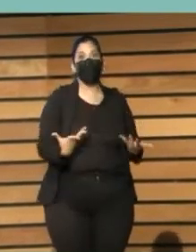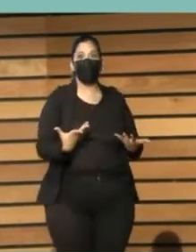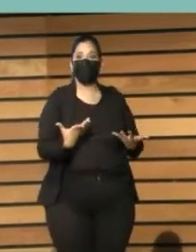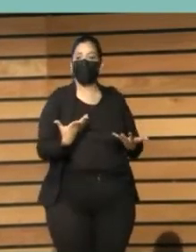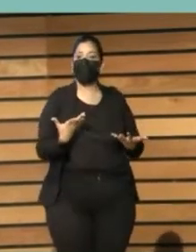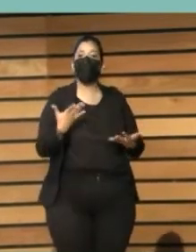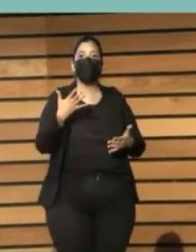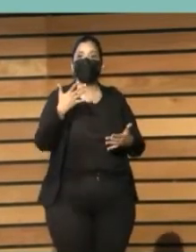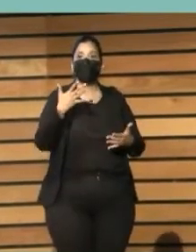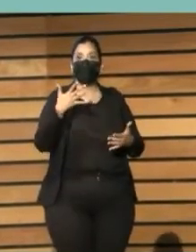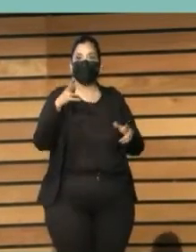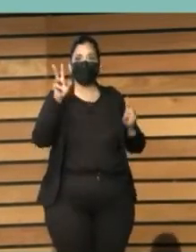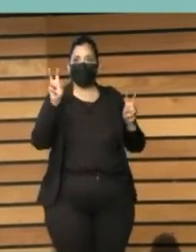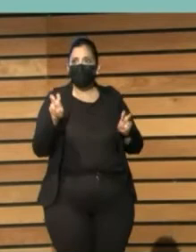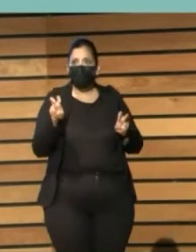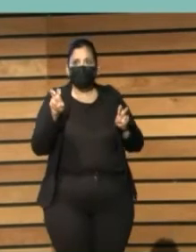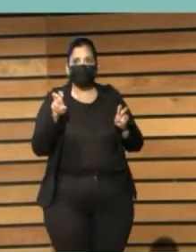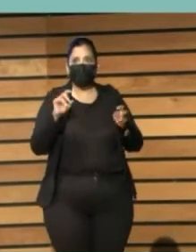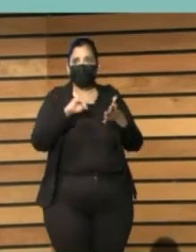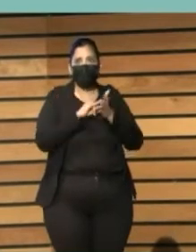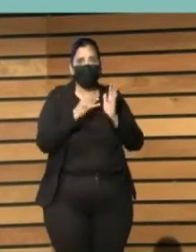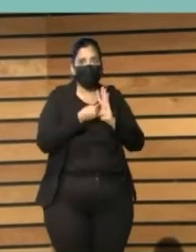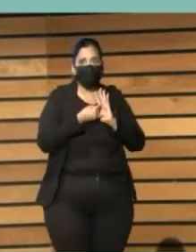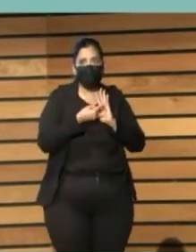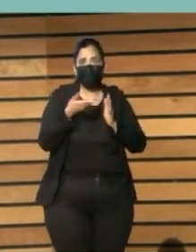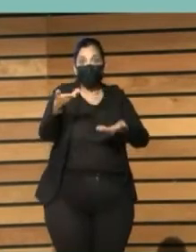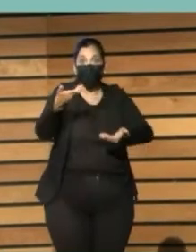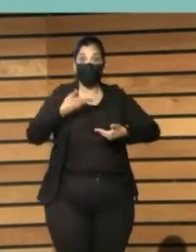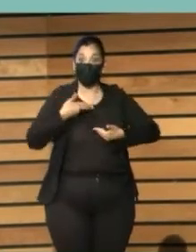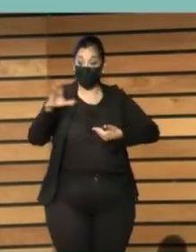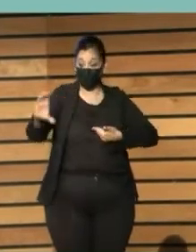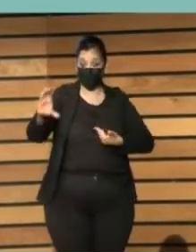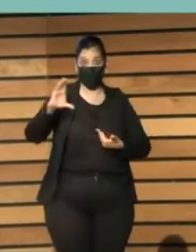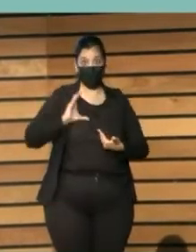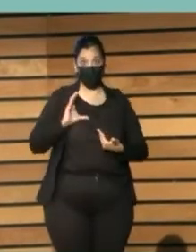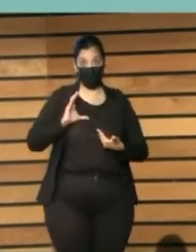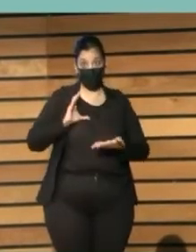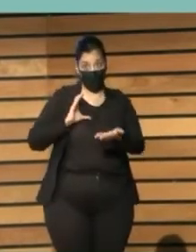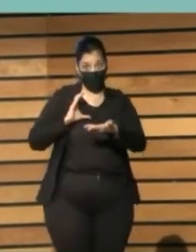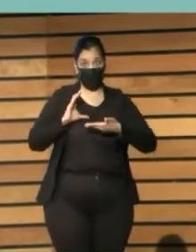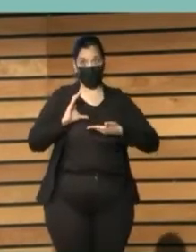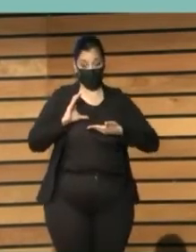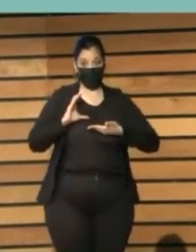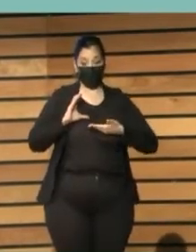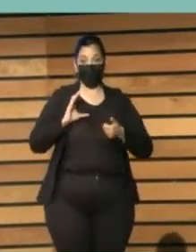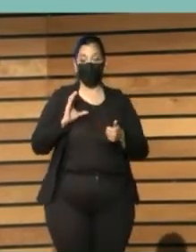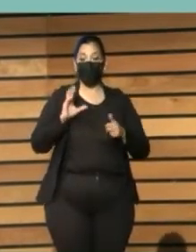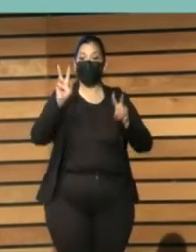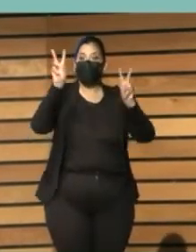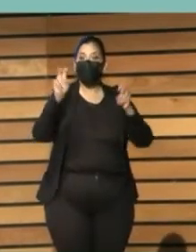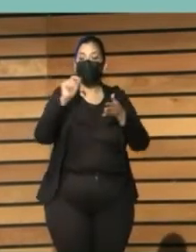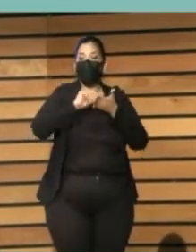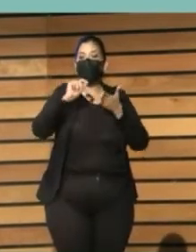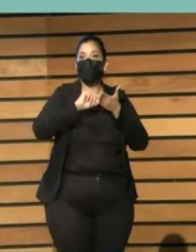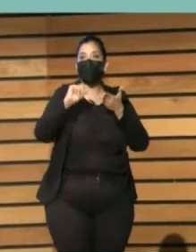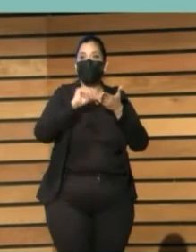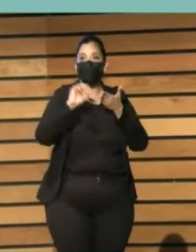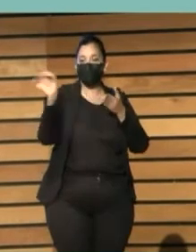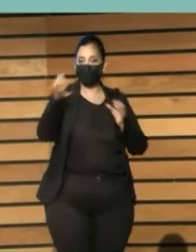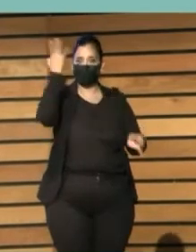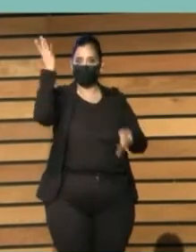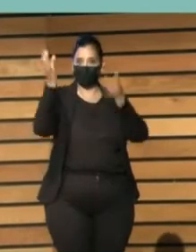Proctefeinterreg, que nos ha subvencionado todo lo que es el programa de escritura creativa con